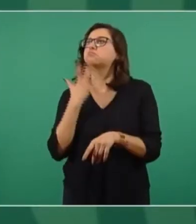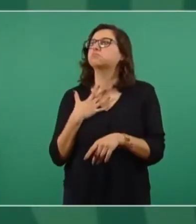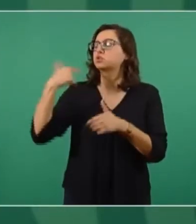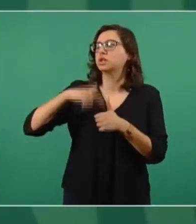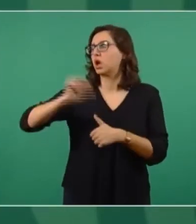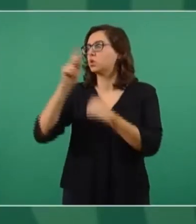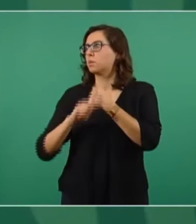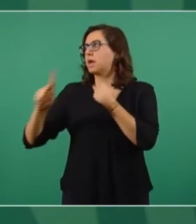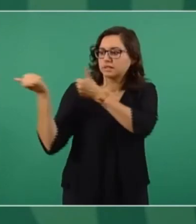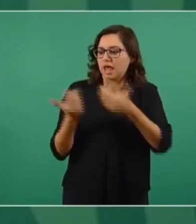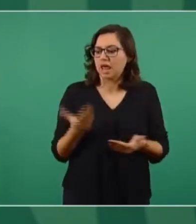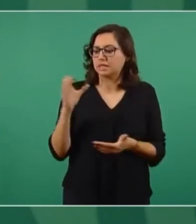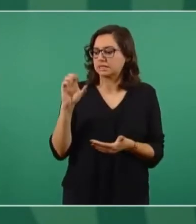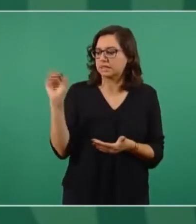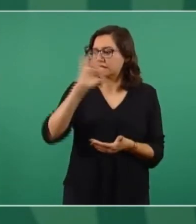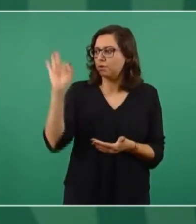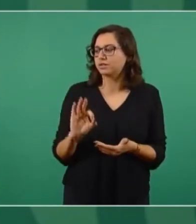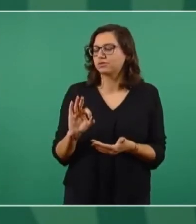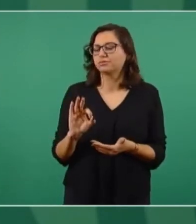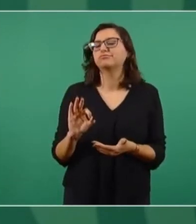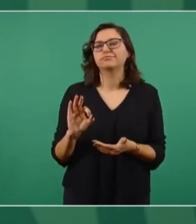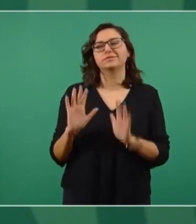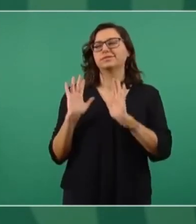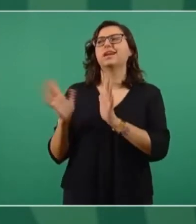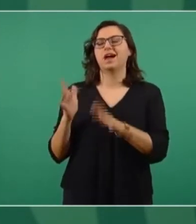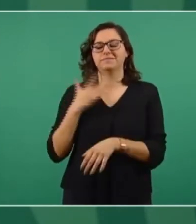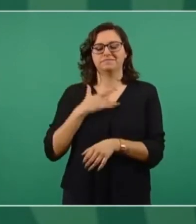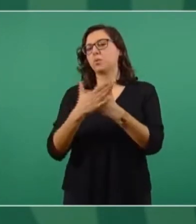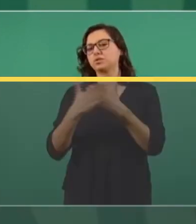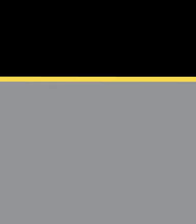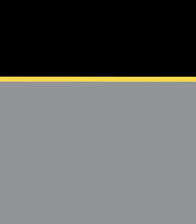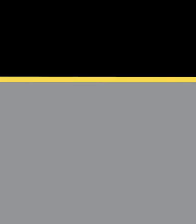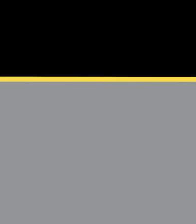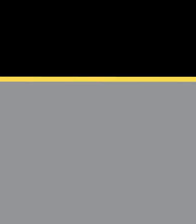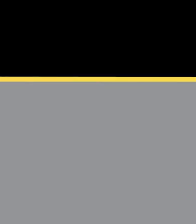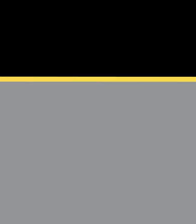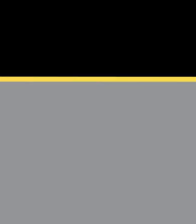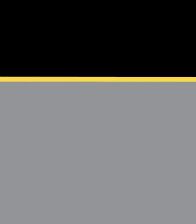gasolinas, estamos decididos a que para el 23 dejemos ya de comprar las gasolinas.